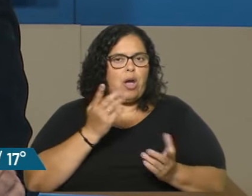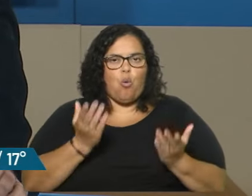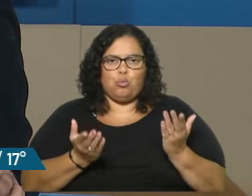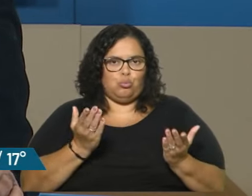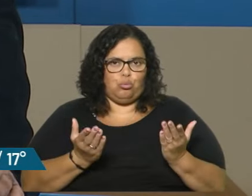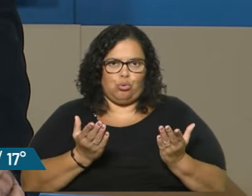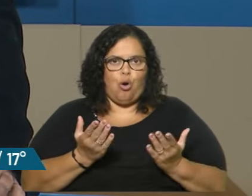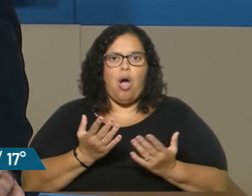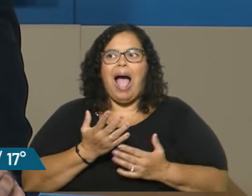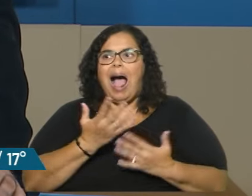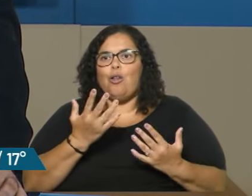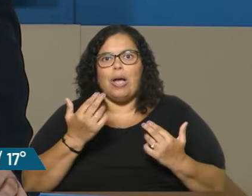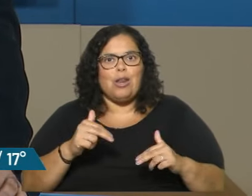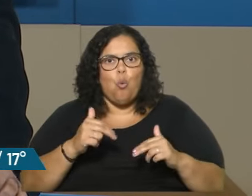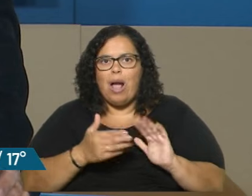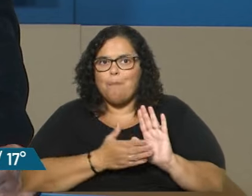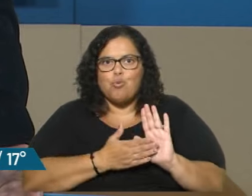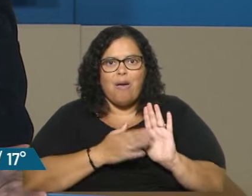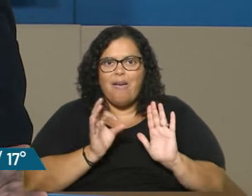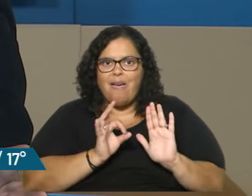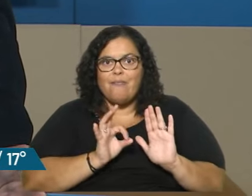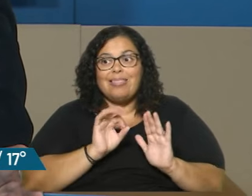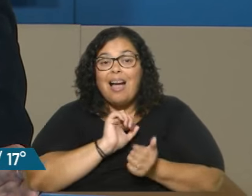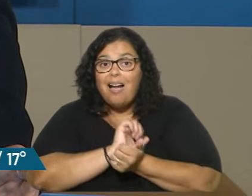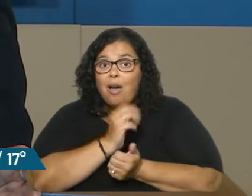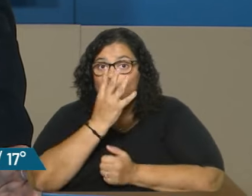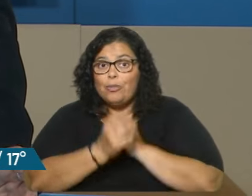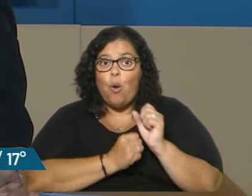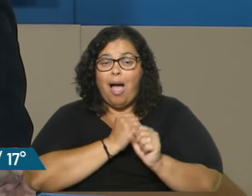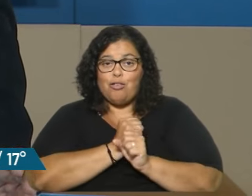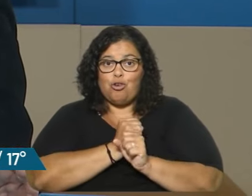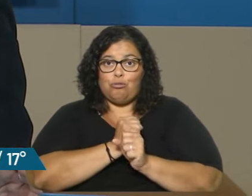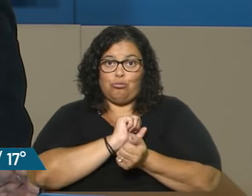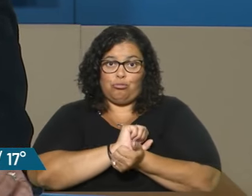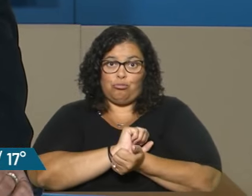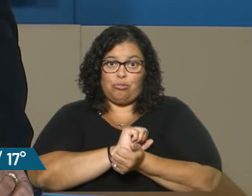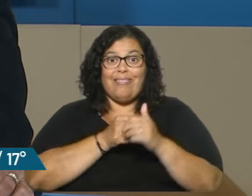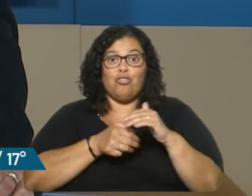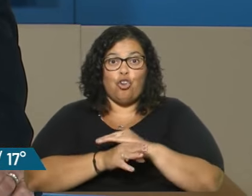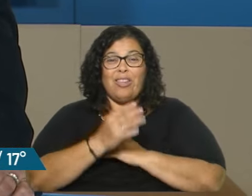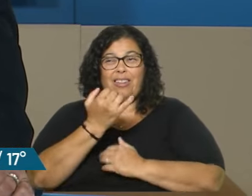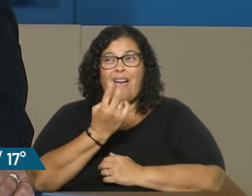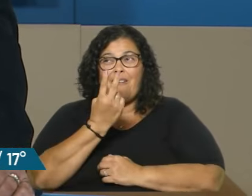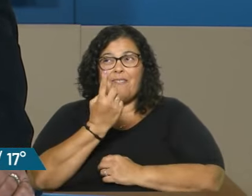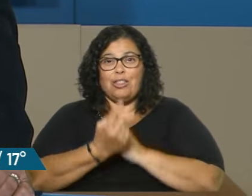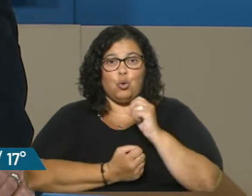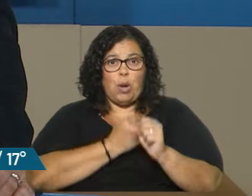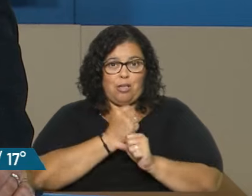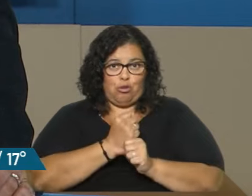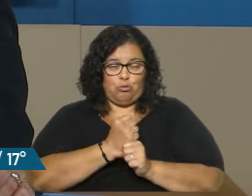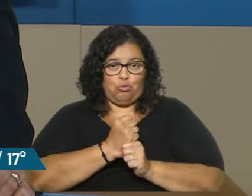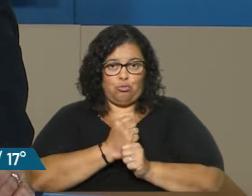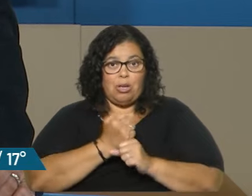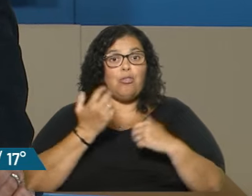por algo que nunca pudieron probar, él está hace cuatro años en la cárcel, un muchacho entró con 21 años. Entonces, hay